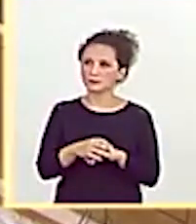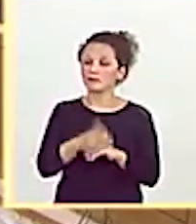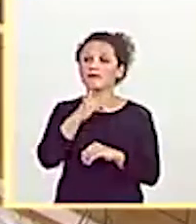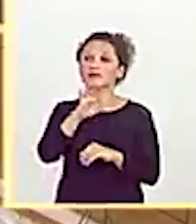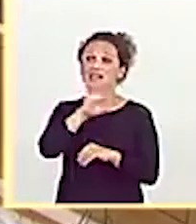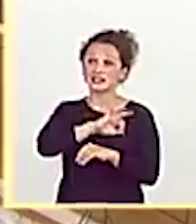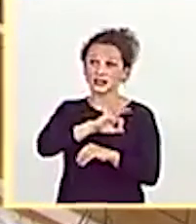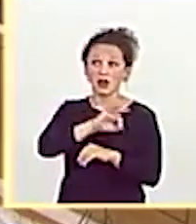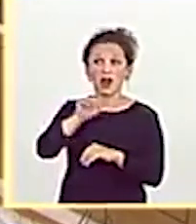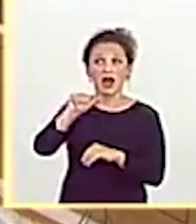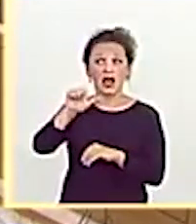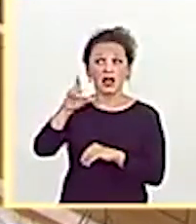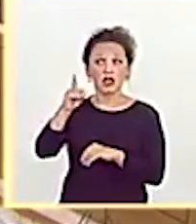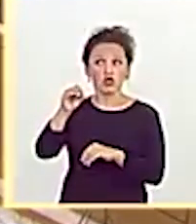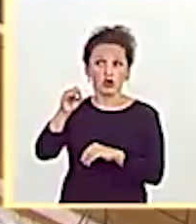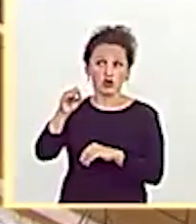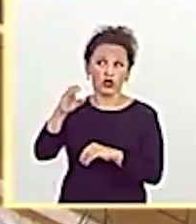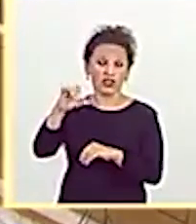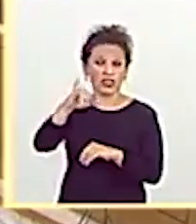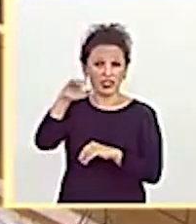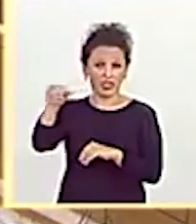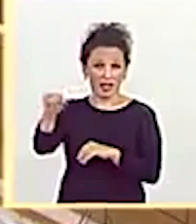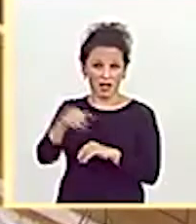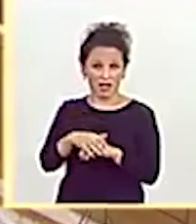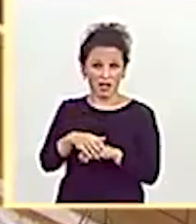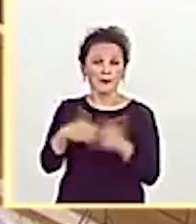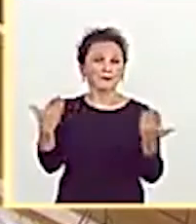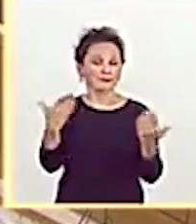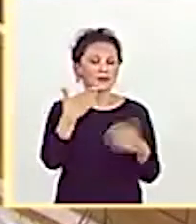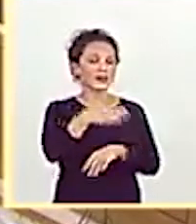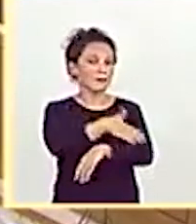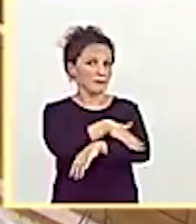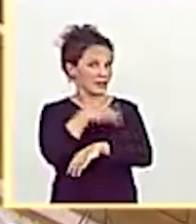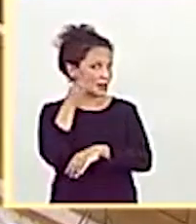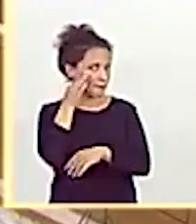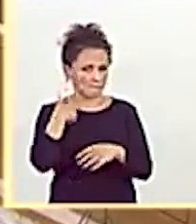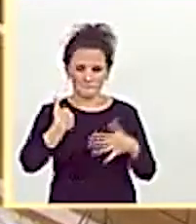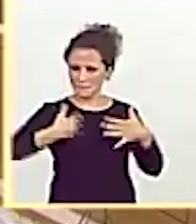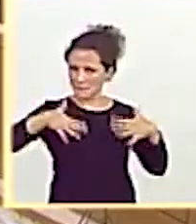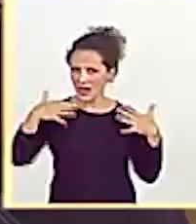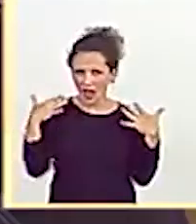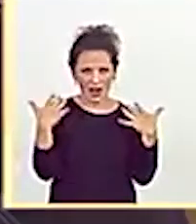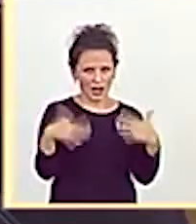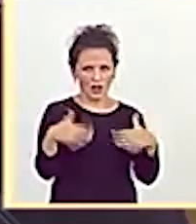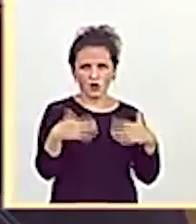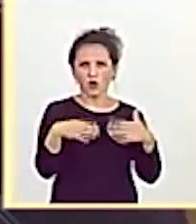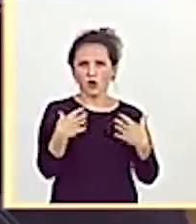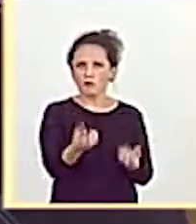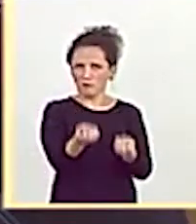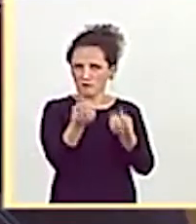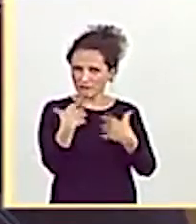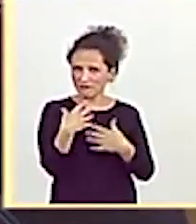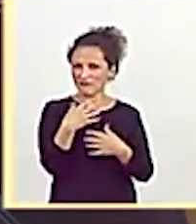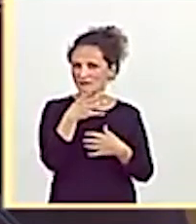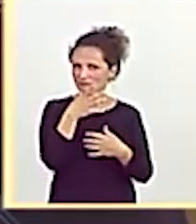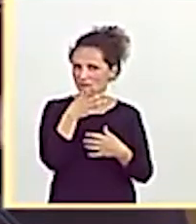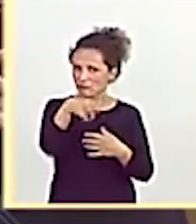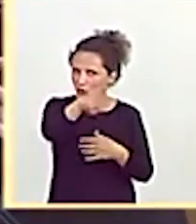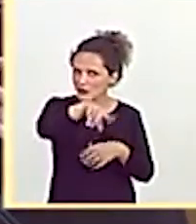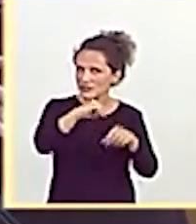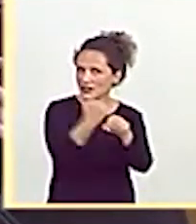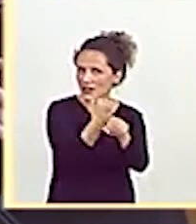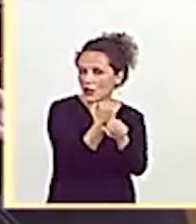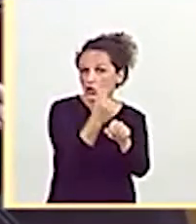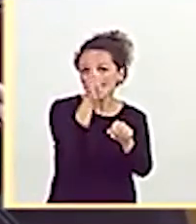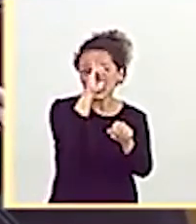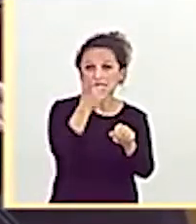Senadora Edo Ceza La verdad es que me alegro mucho que me diga que están en ello No sé si